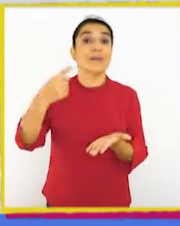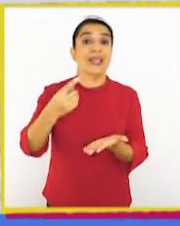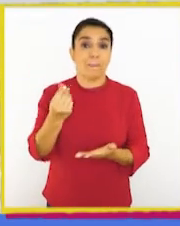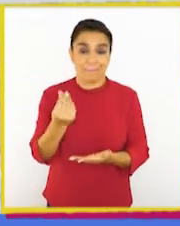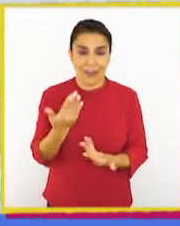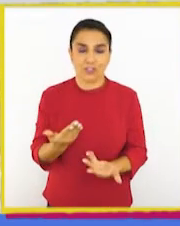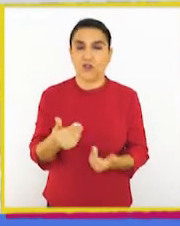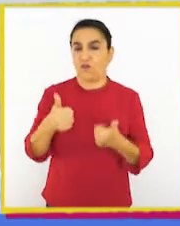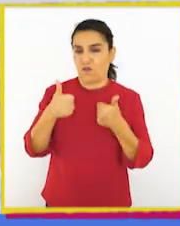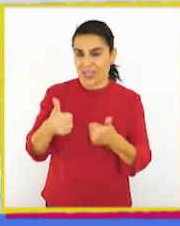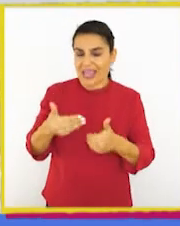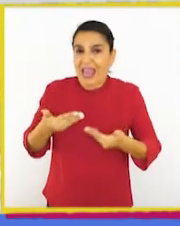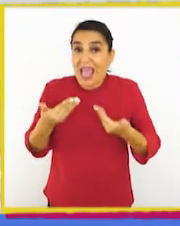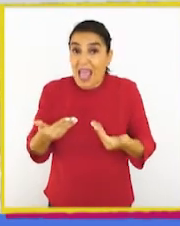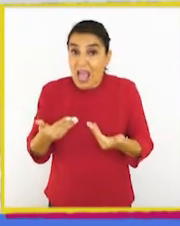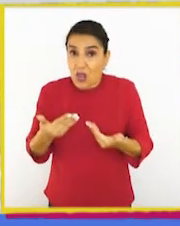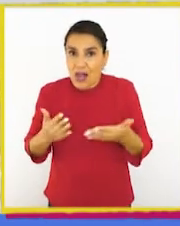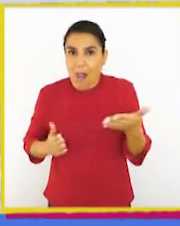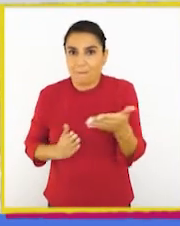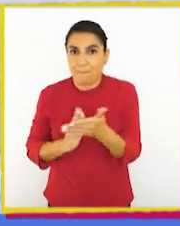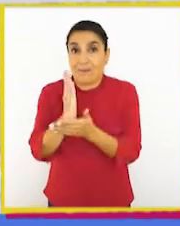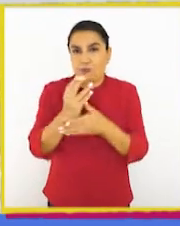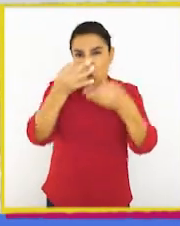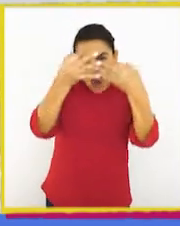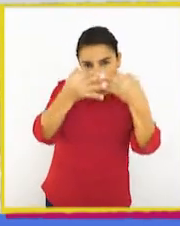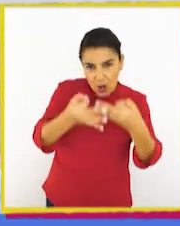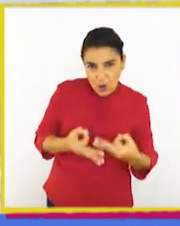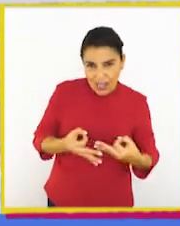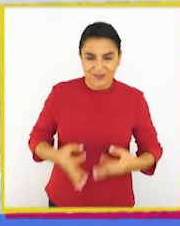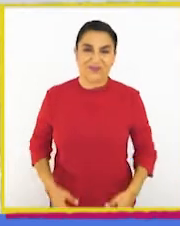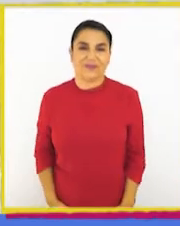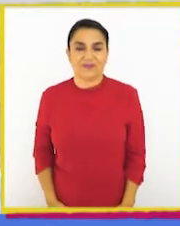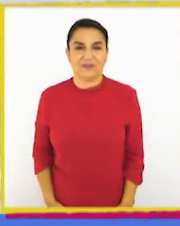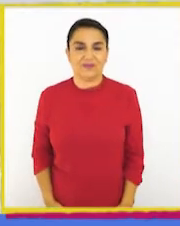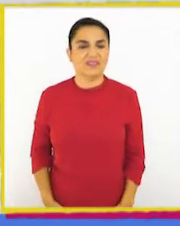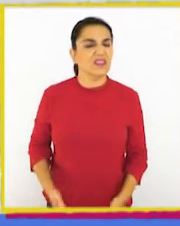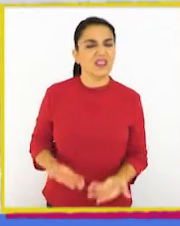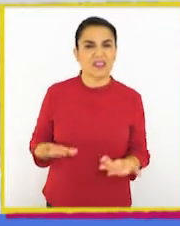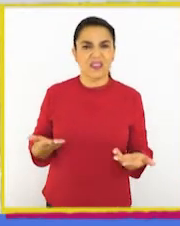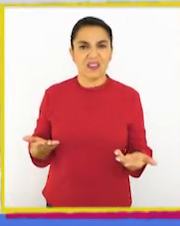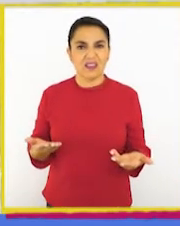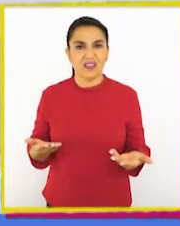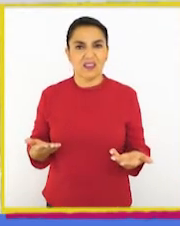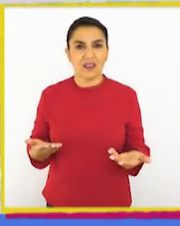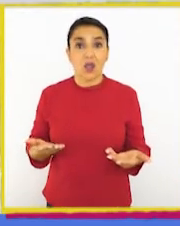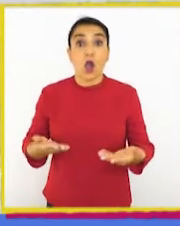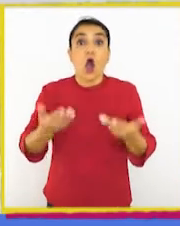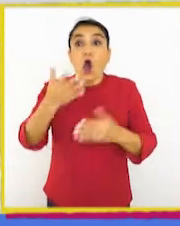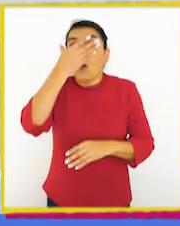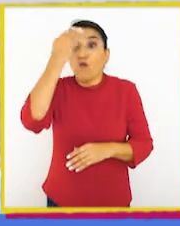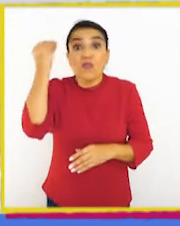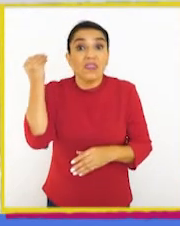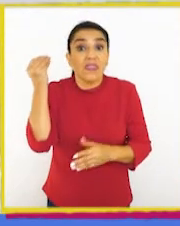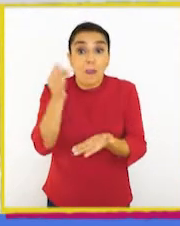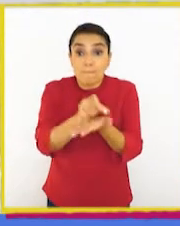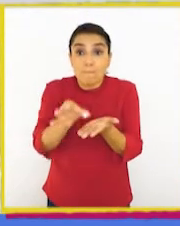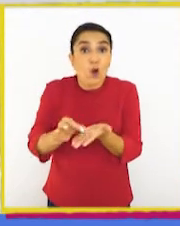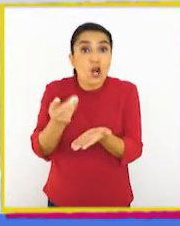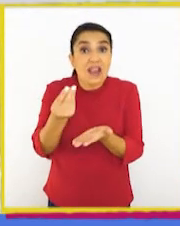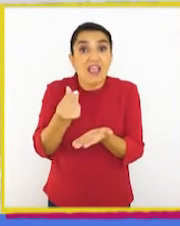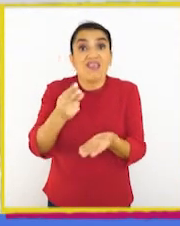billetes de mil pesos. Muy bien, ahora comencemos a sacar los cálculos, ¿les parece? ¿Qué? ¡Ay, que olvidé las